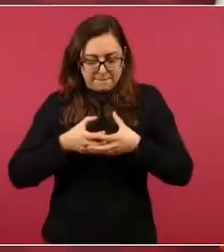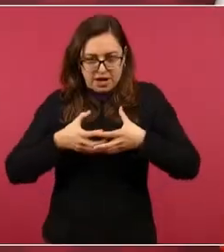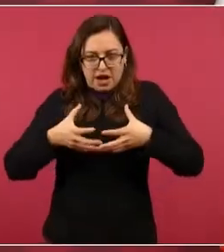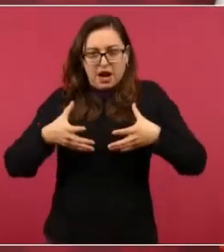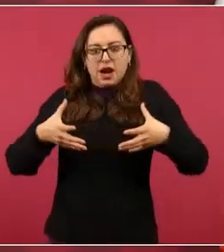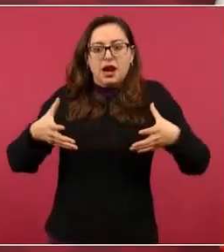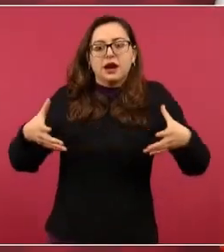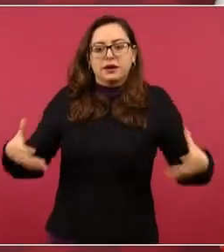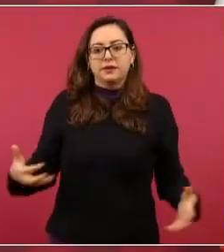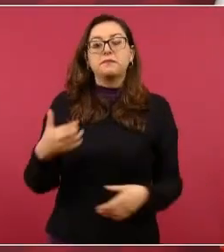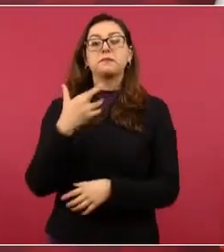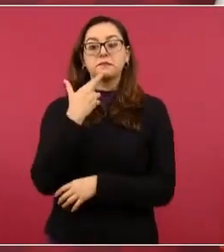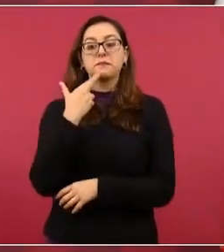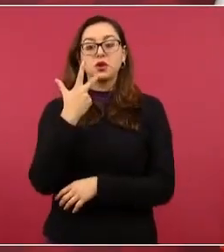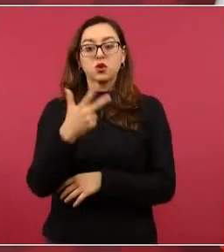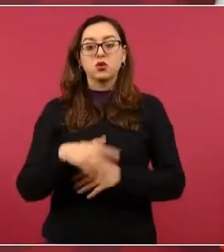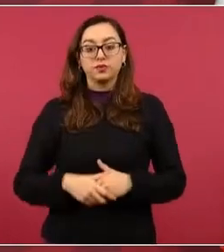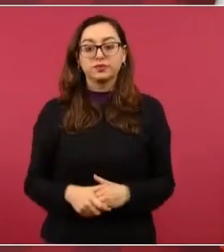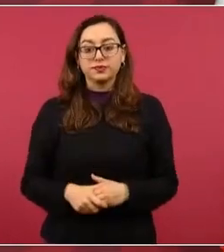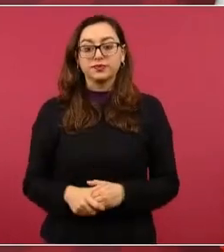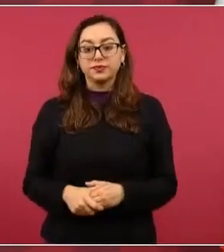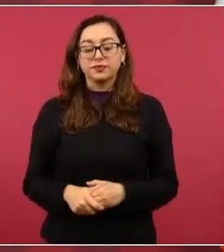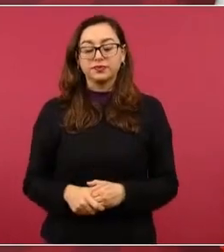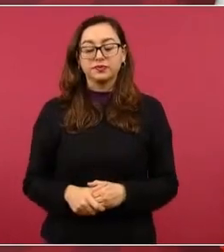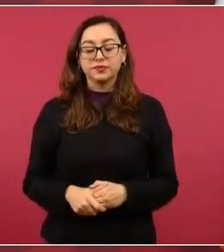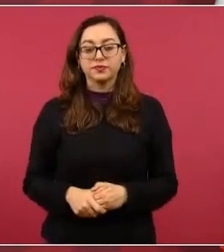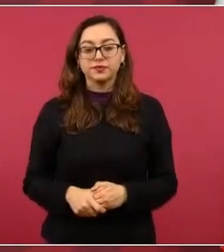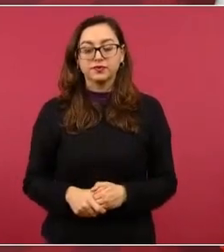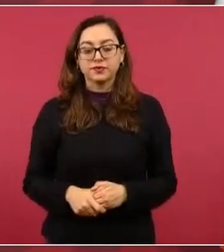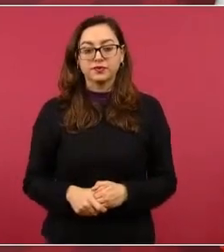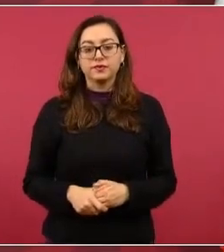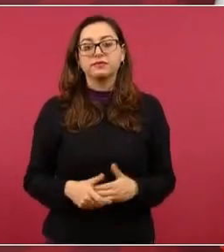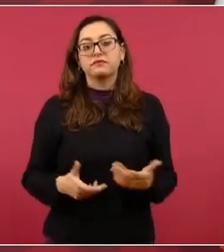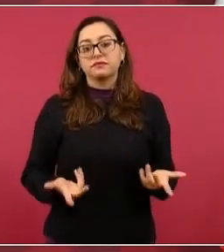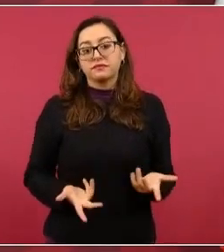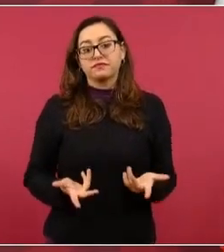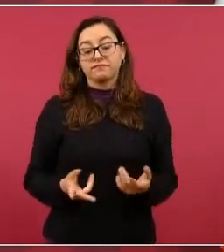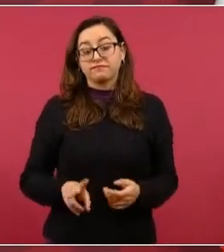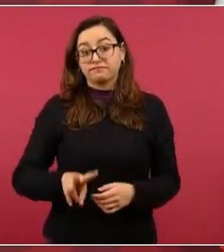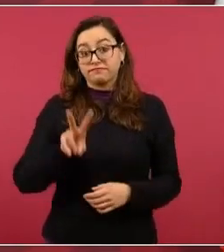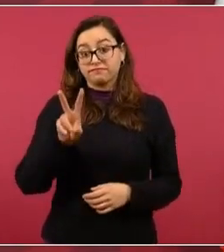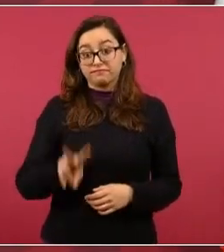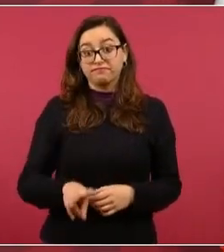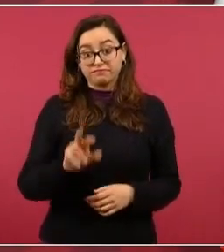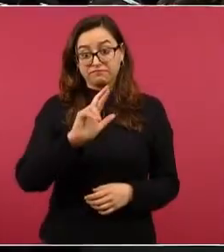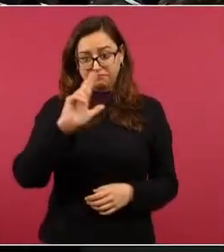nuestro reconocimiento al presidente Trump